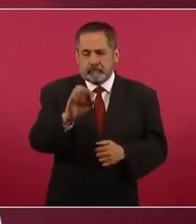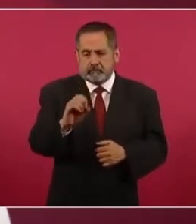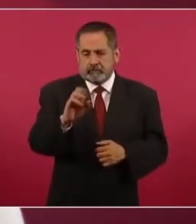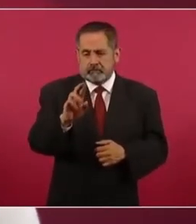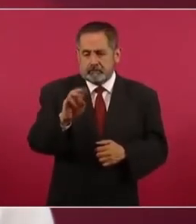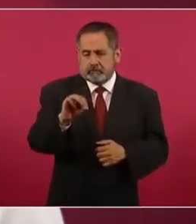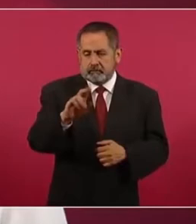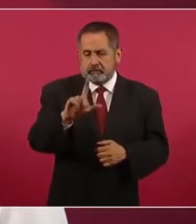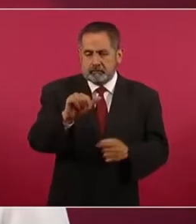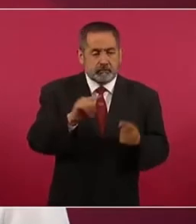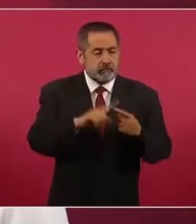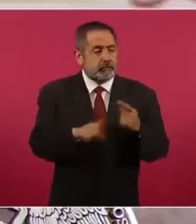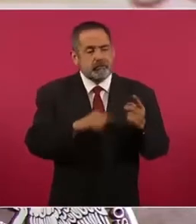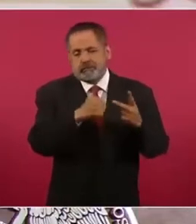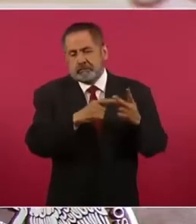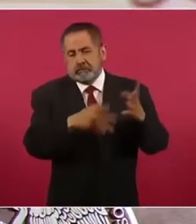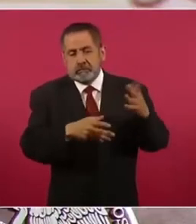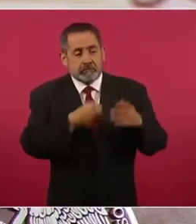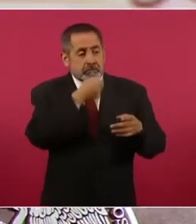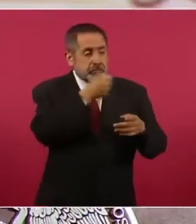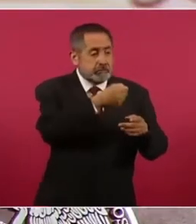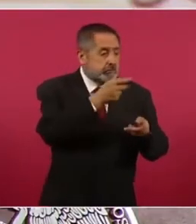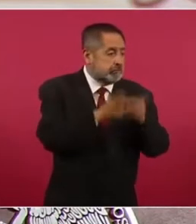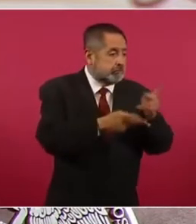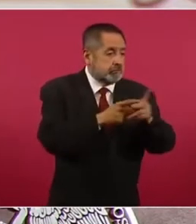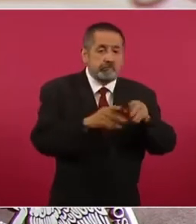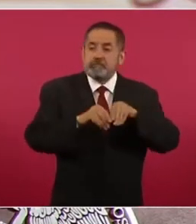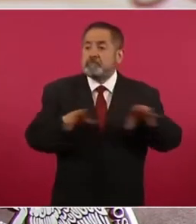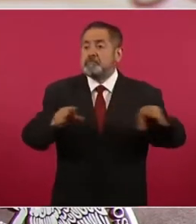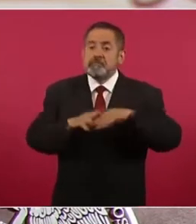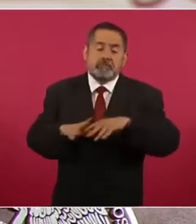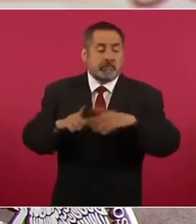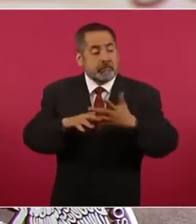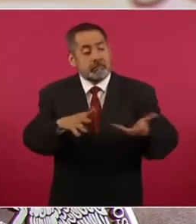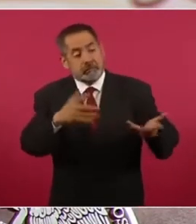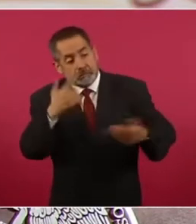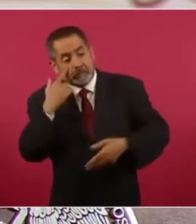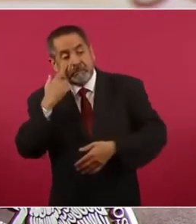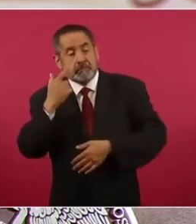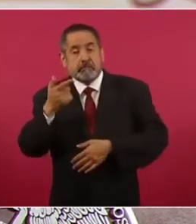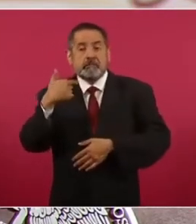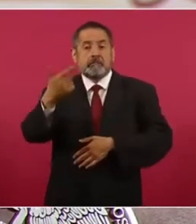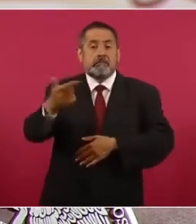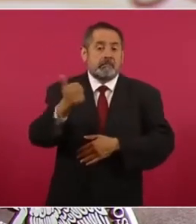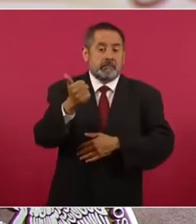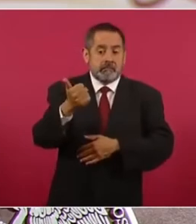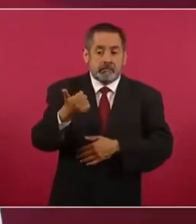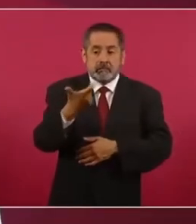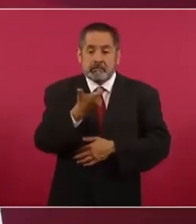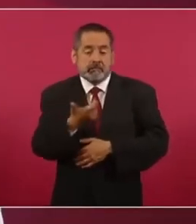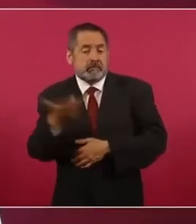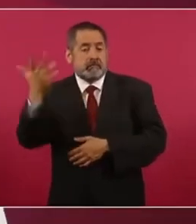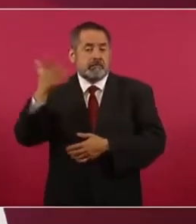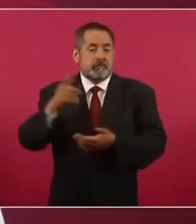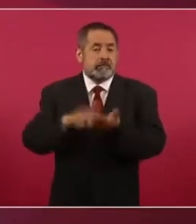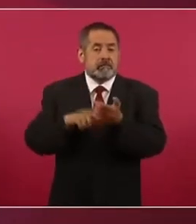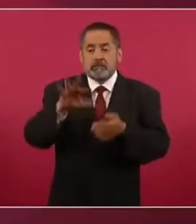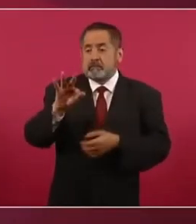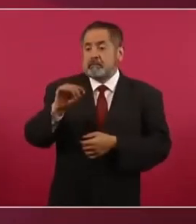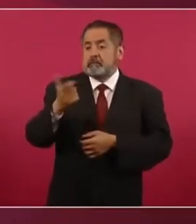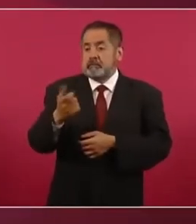darle voz al especialista. Propagaron la nota de la gasolina, llegaría a 40 pesos en agosto, y pues son puros cuentos.